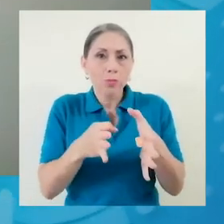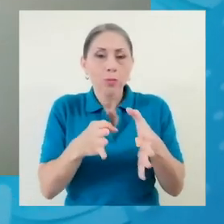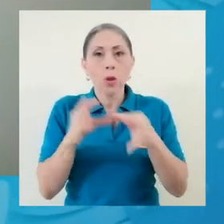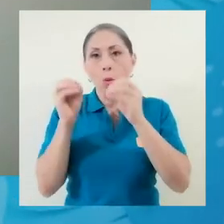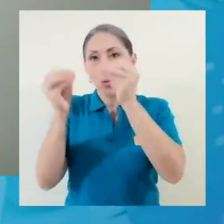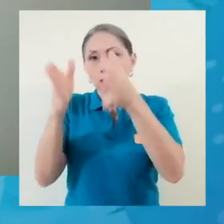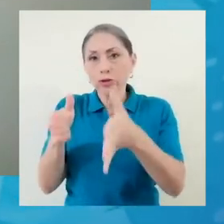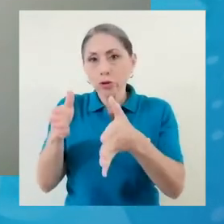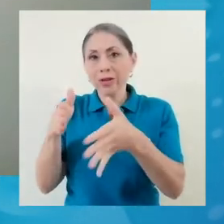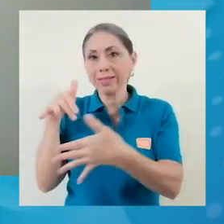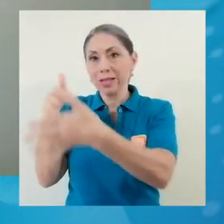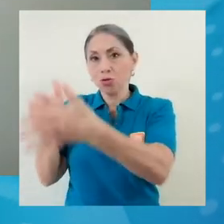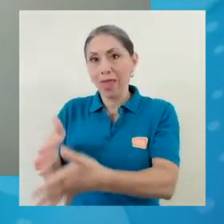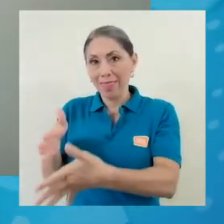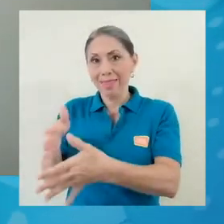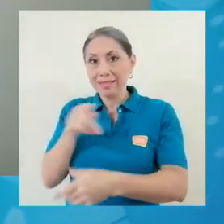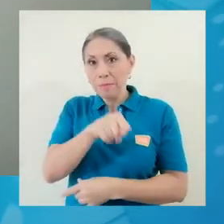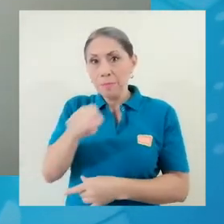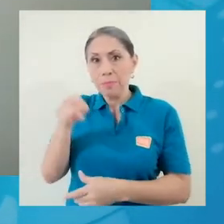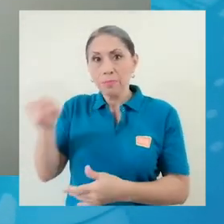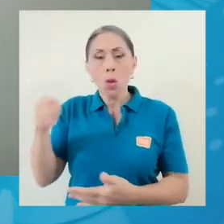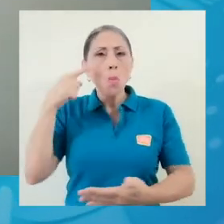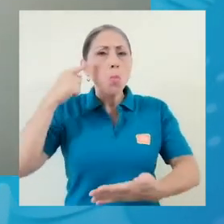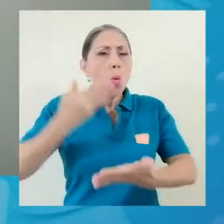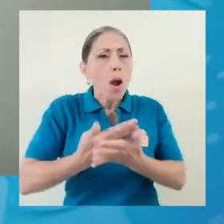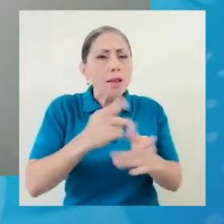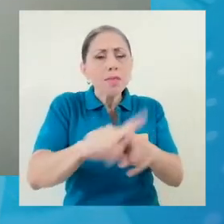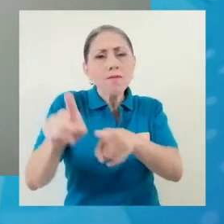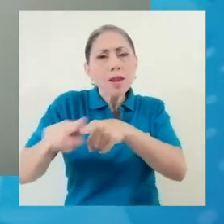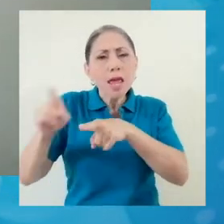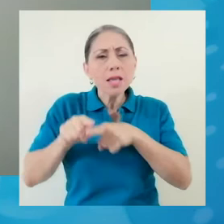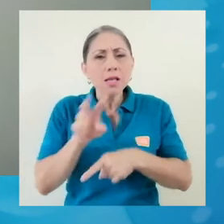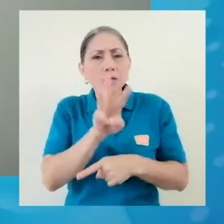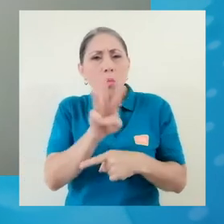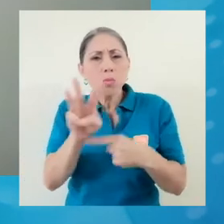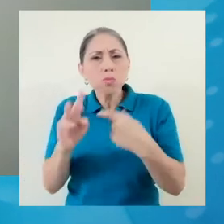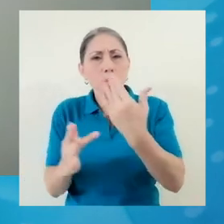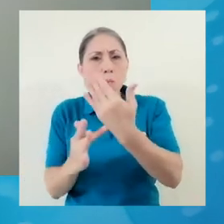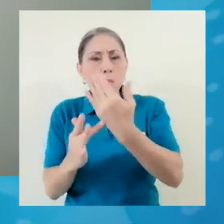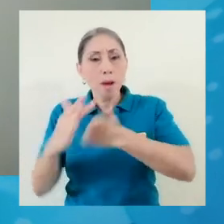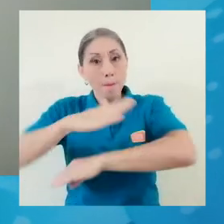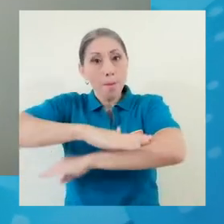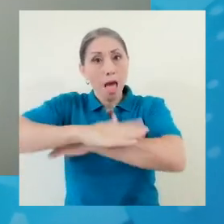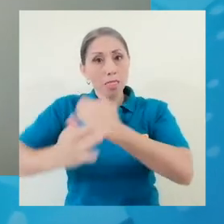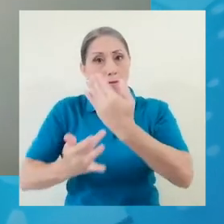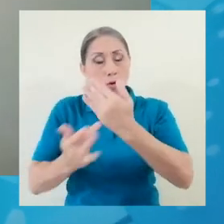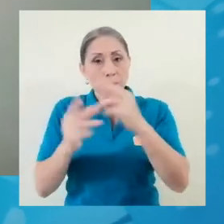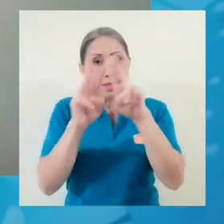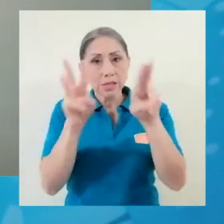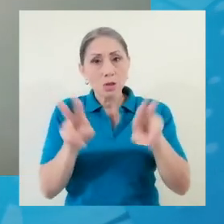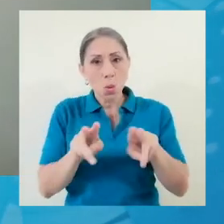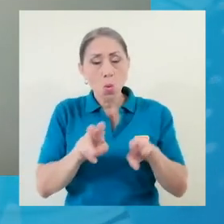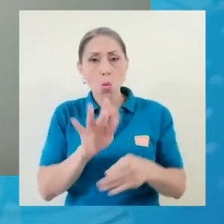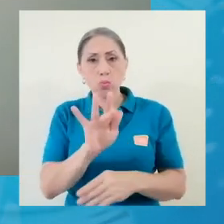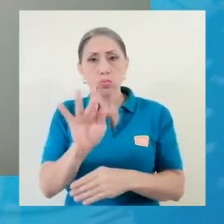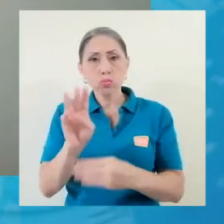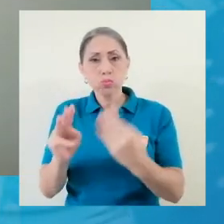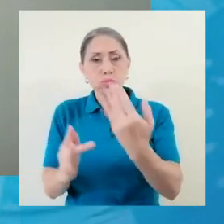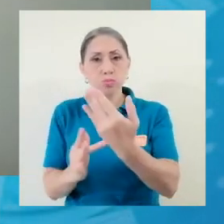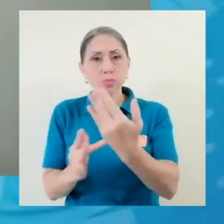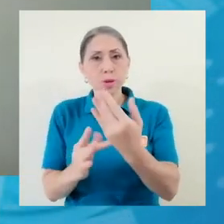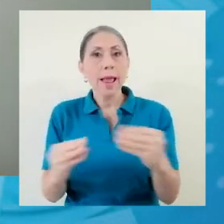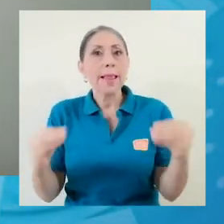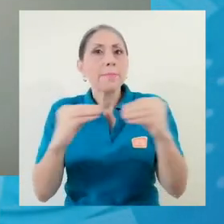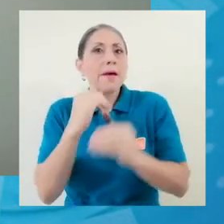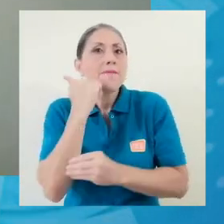estudiantes también plataformas, diversas plataformas, buscándolas que fuesen más fáciles. No